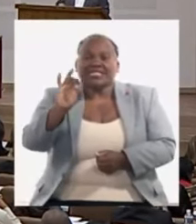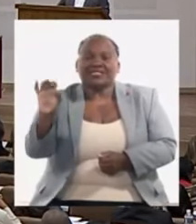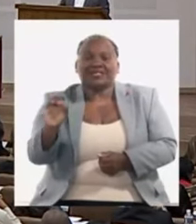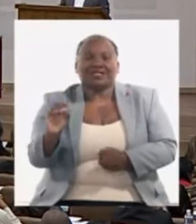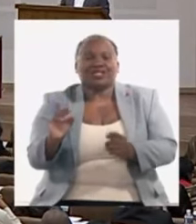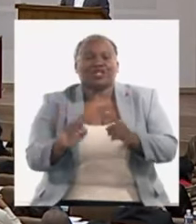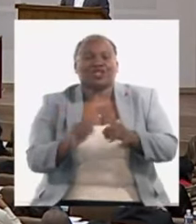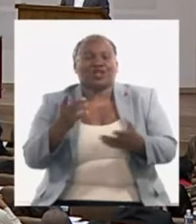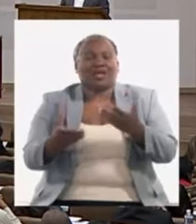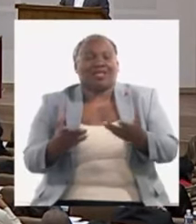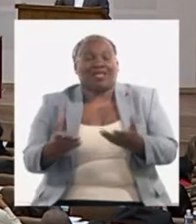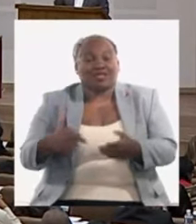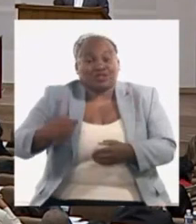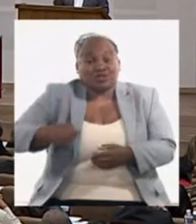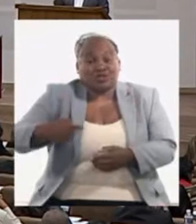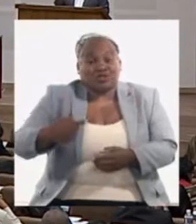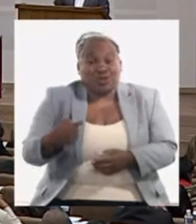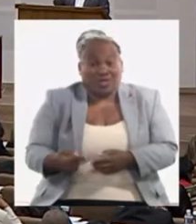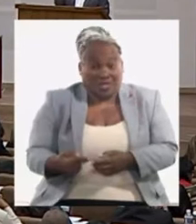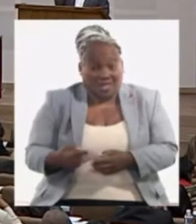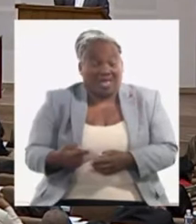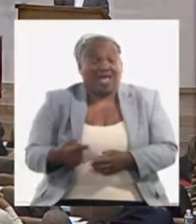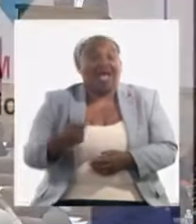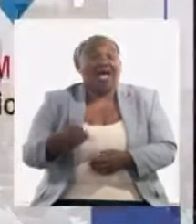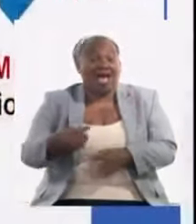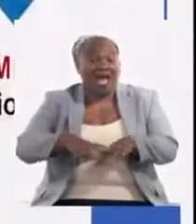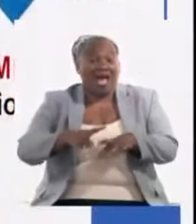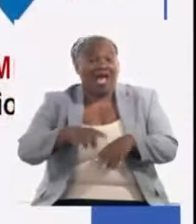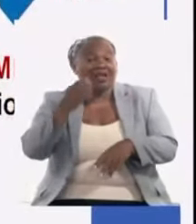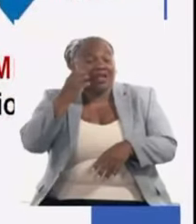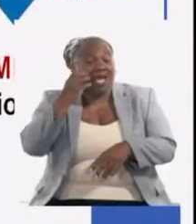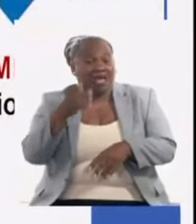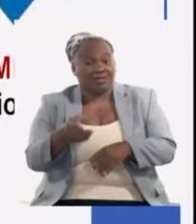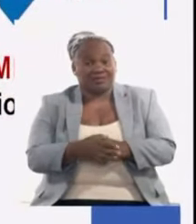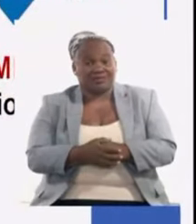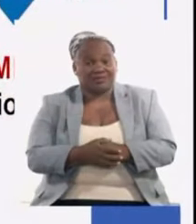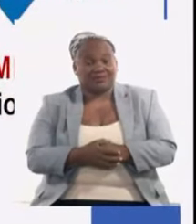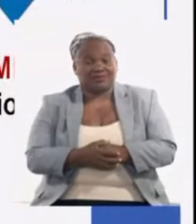diarias de harina diarias de harina para el pan de la canasta